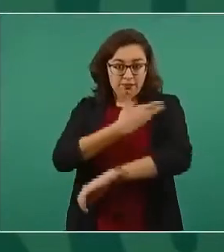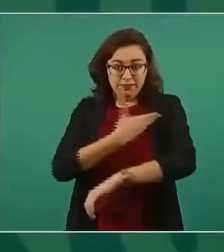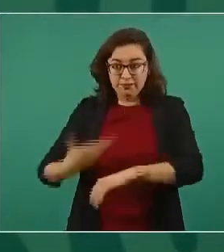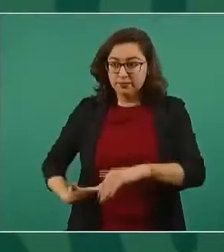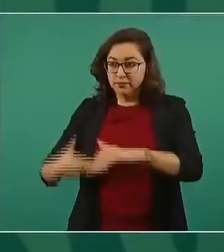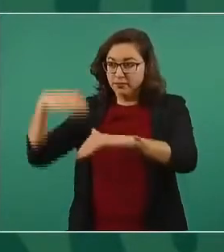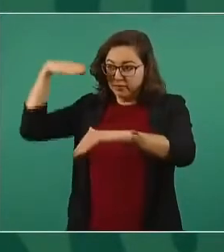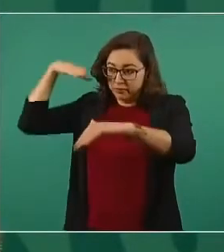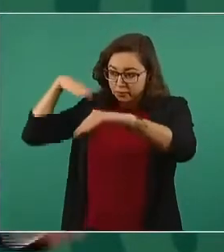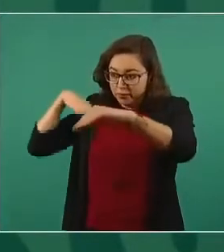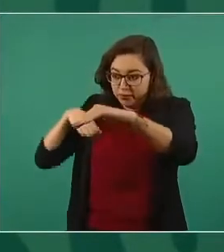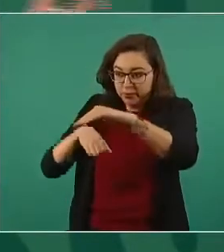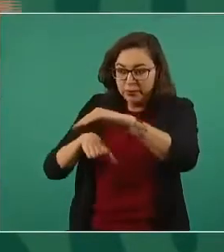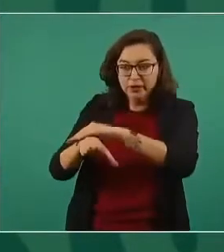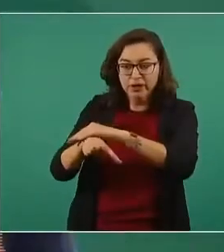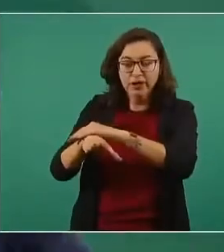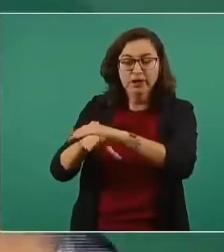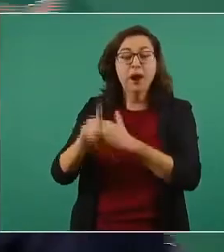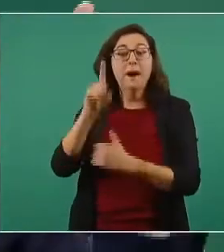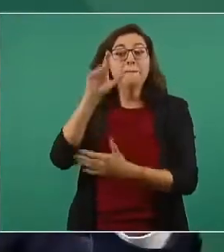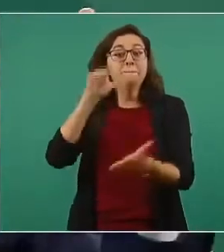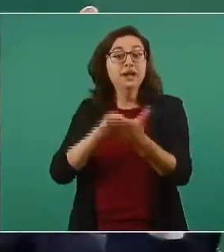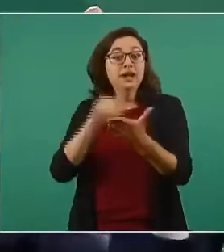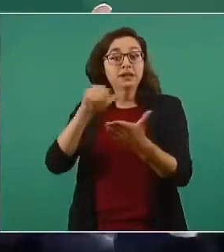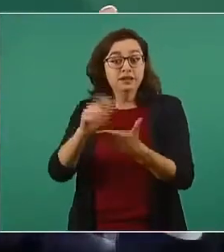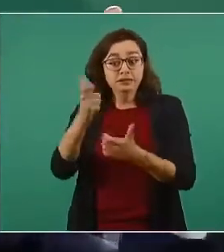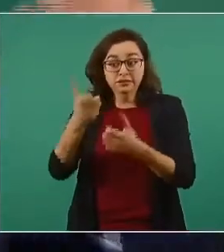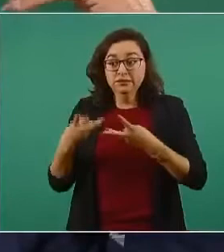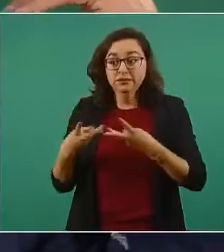y se tenía que destruir. Pero además,